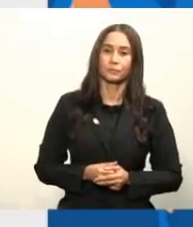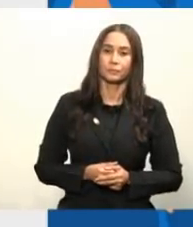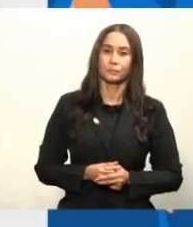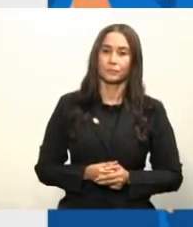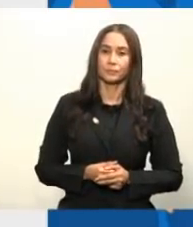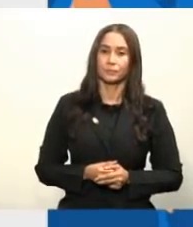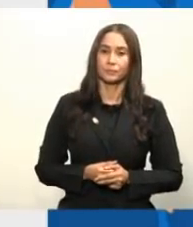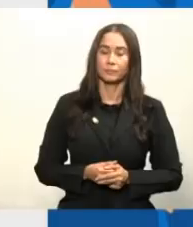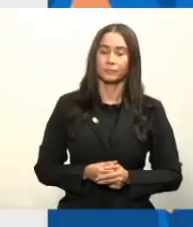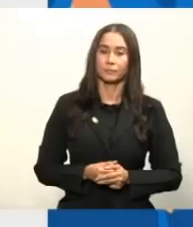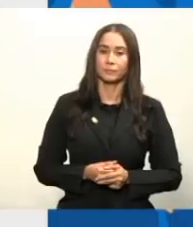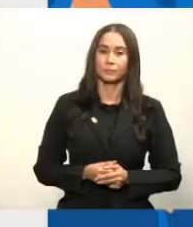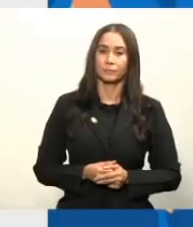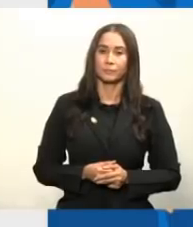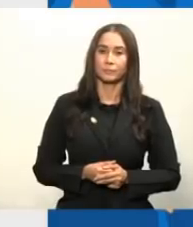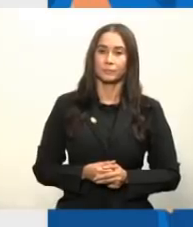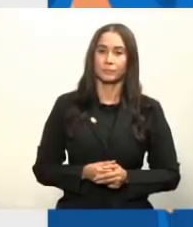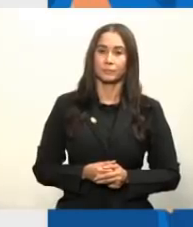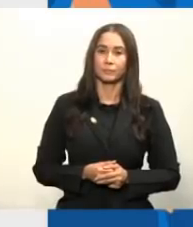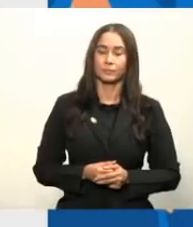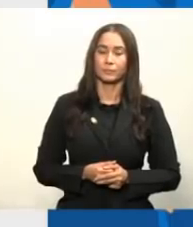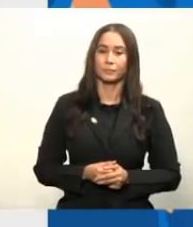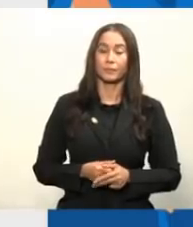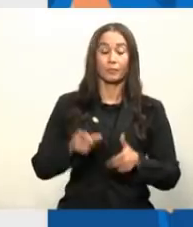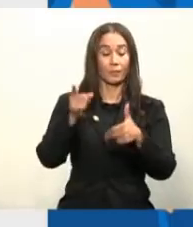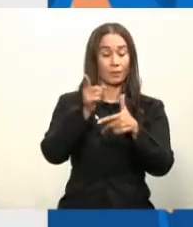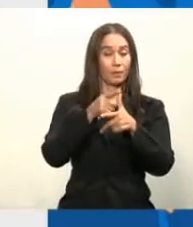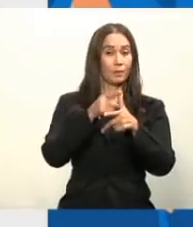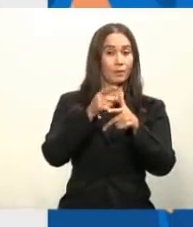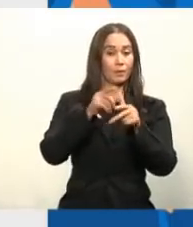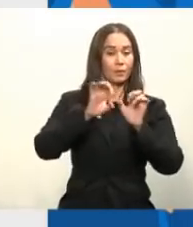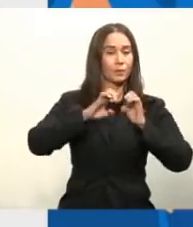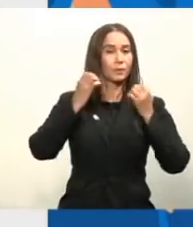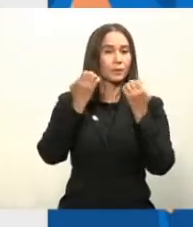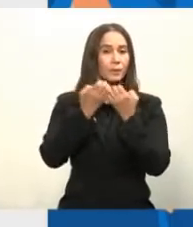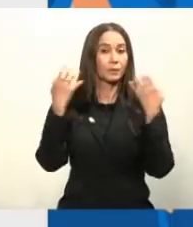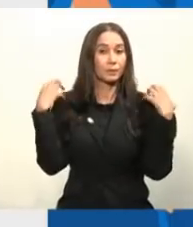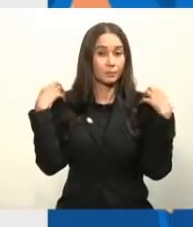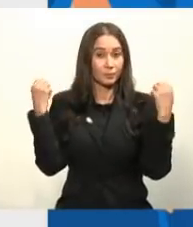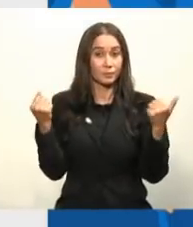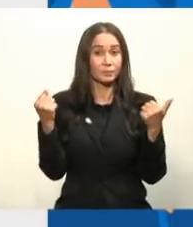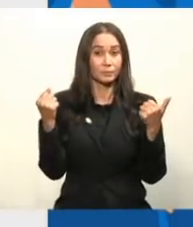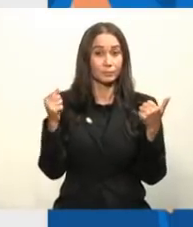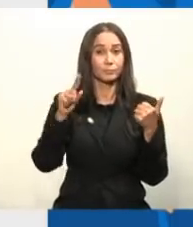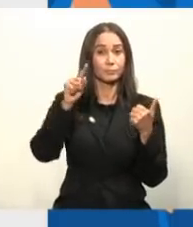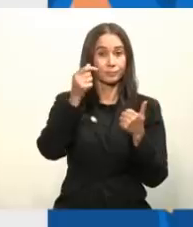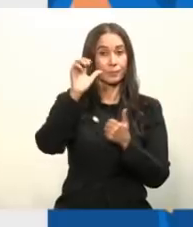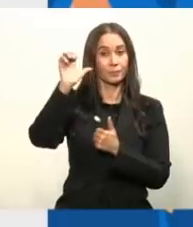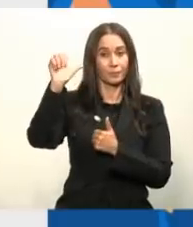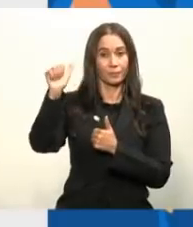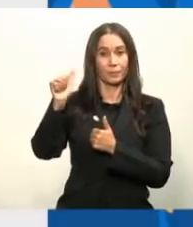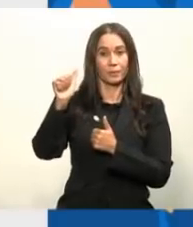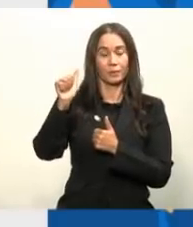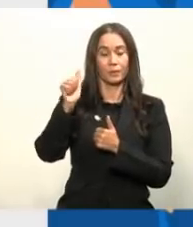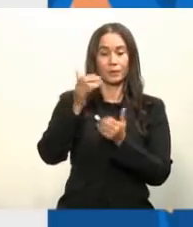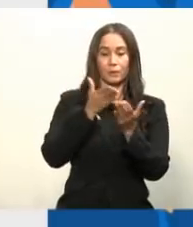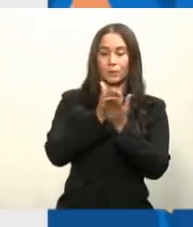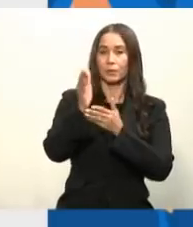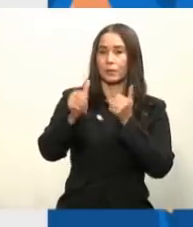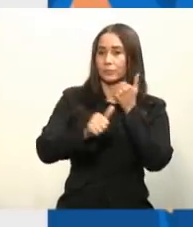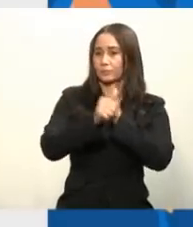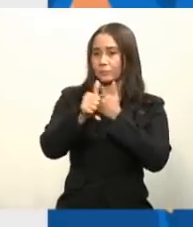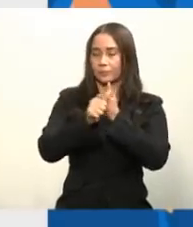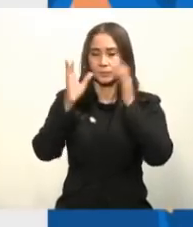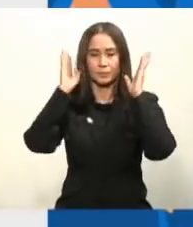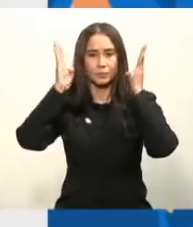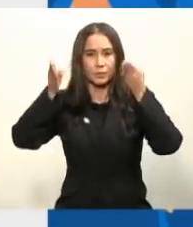todas las personas, el personal de salud, la fase 1A, de primera línea que atienden